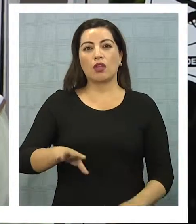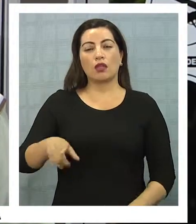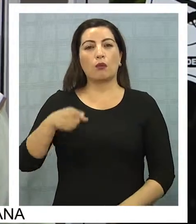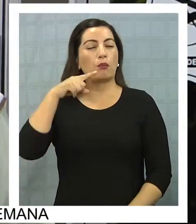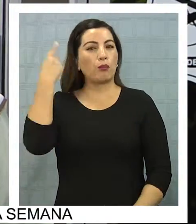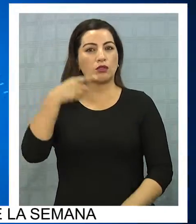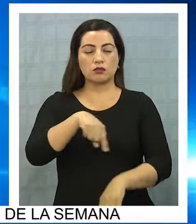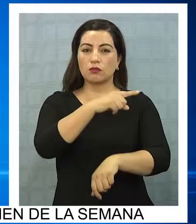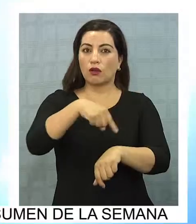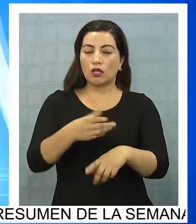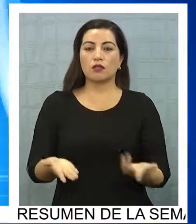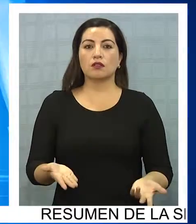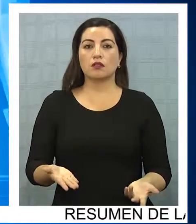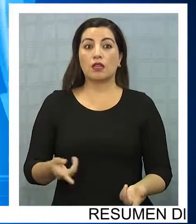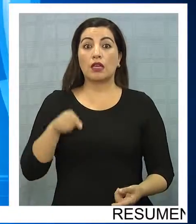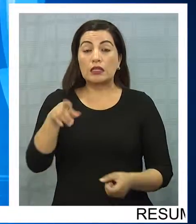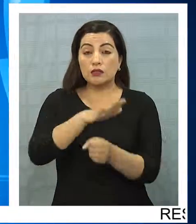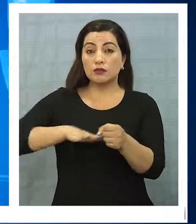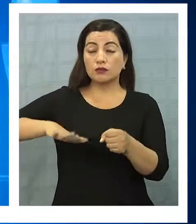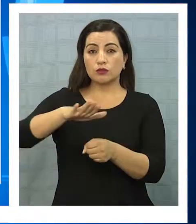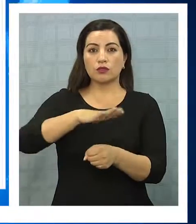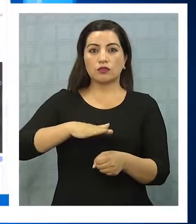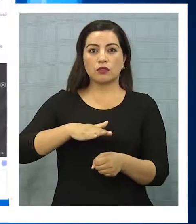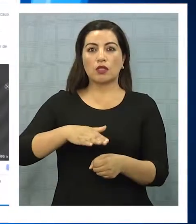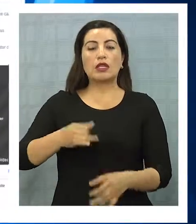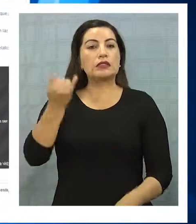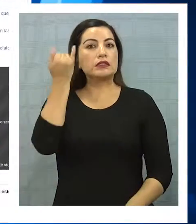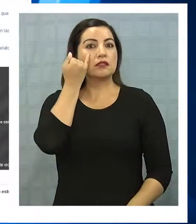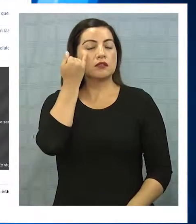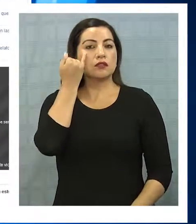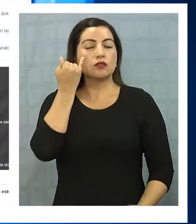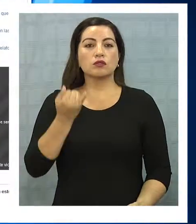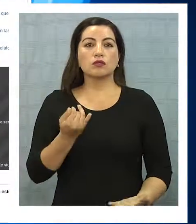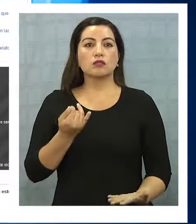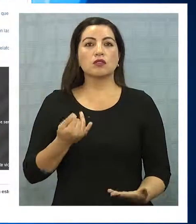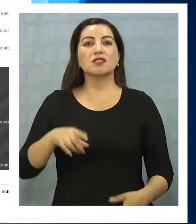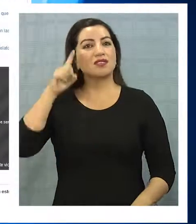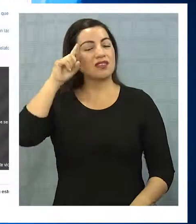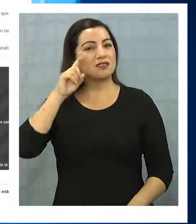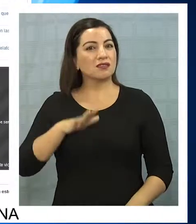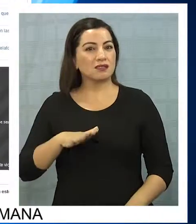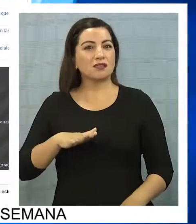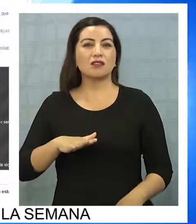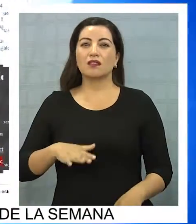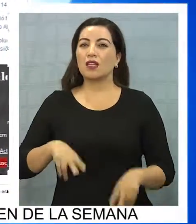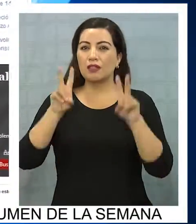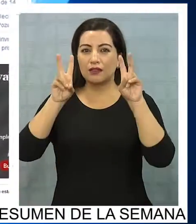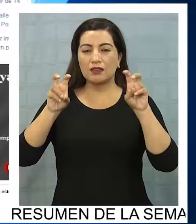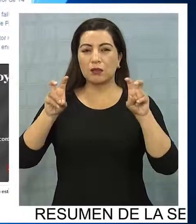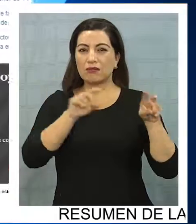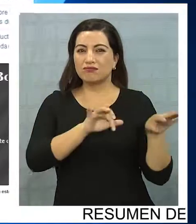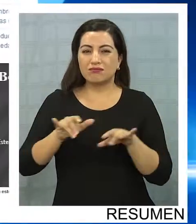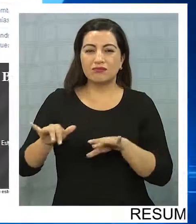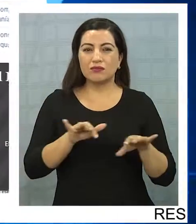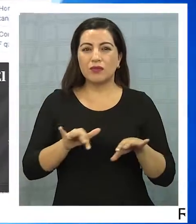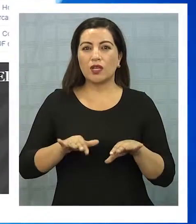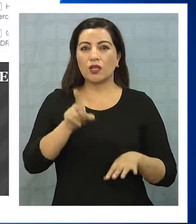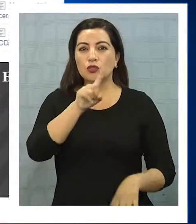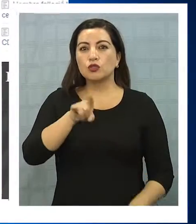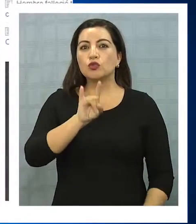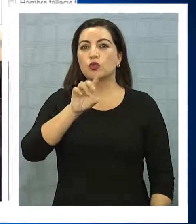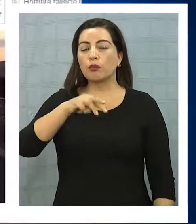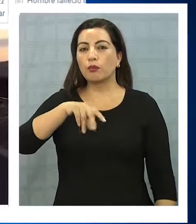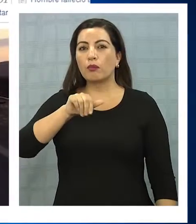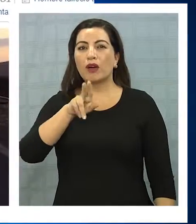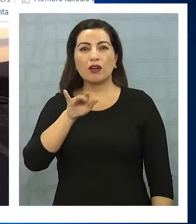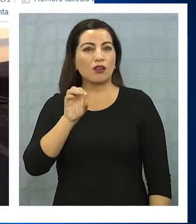próximas horas. Y a consecuencia de este hecho, la institución ha efectuado el proceso administrativo respectivo, un sumario en el